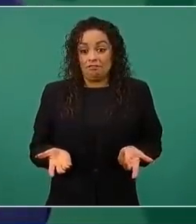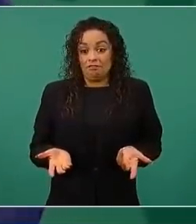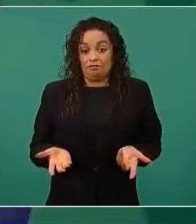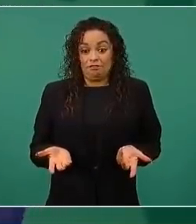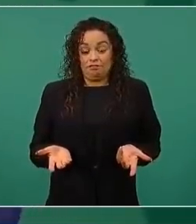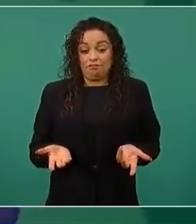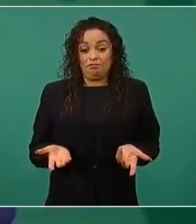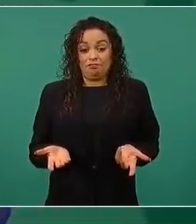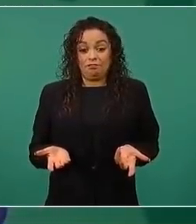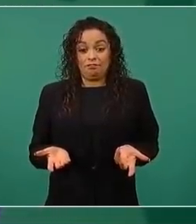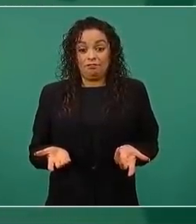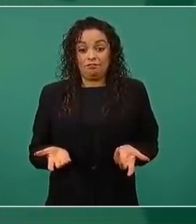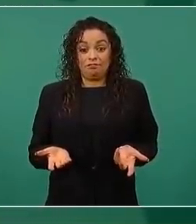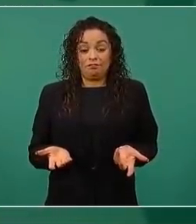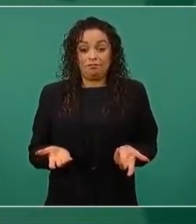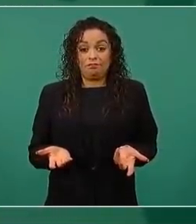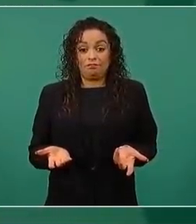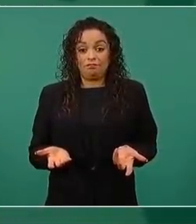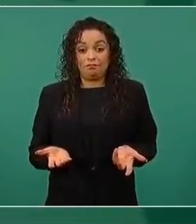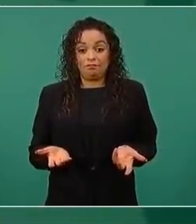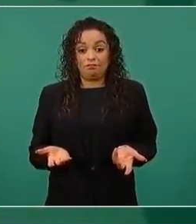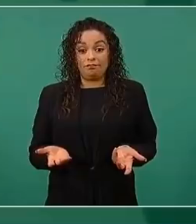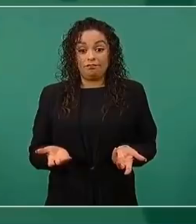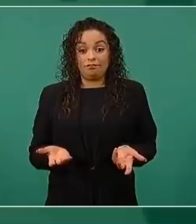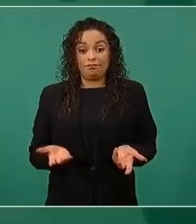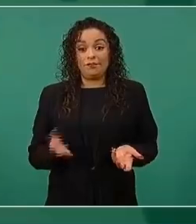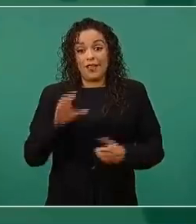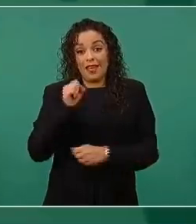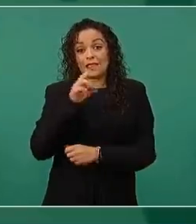vale más tarde que nunca.